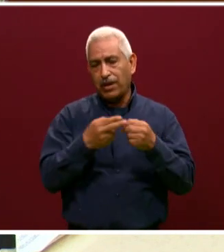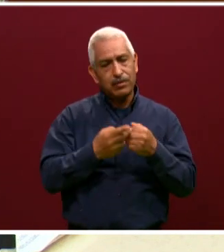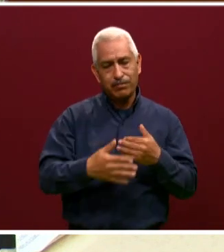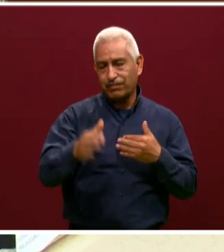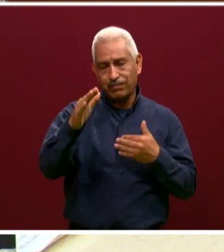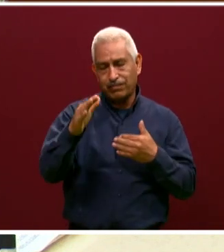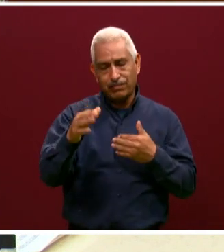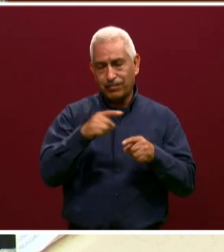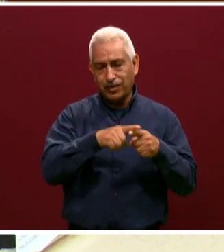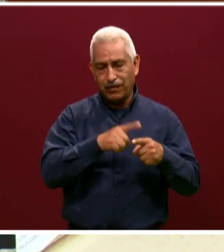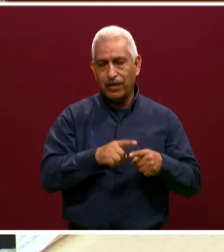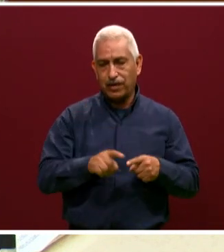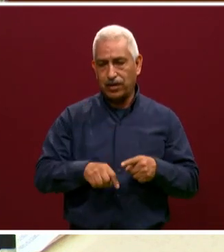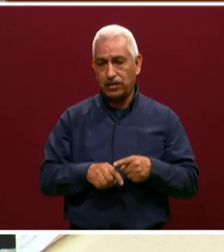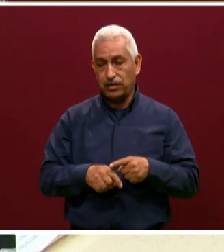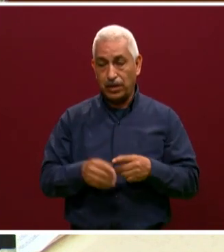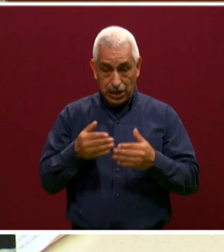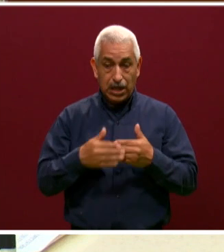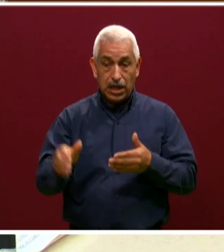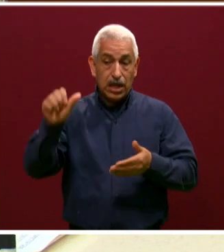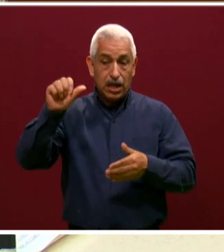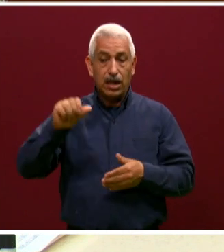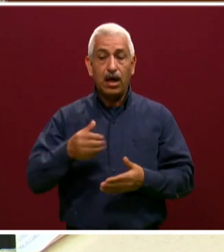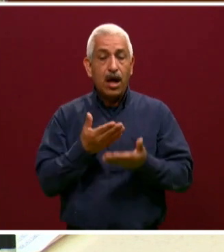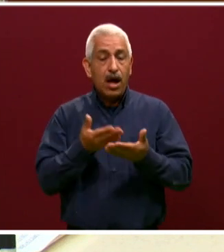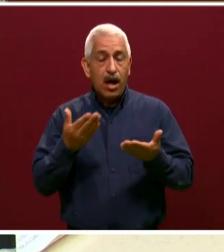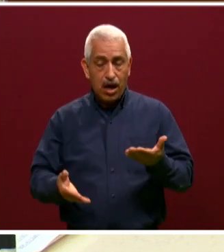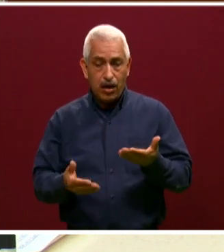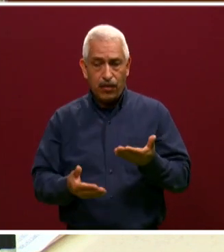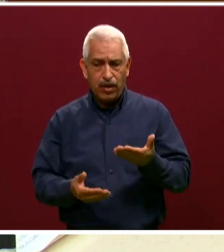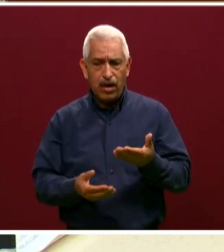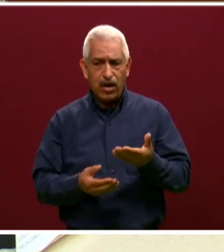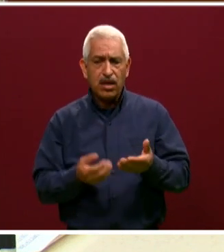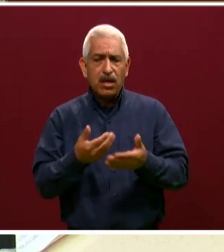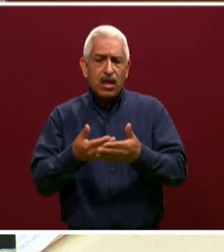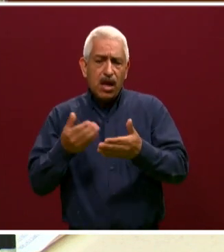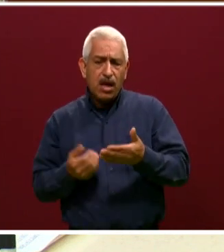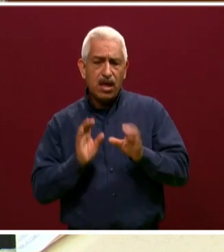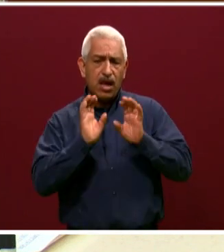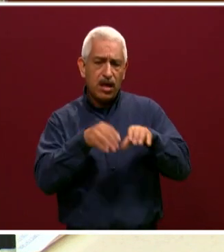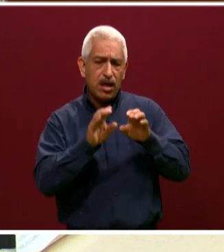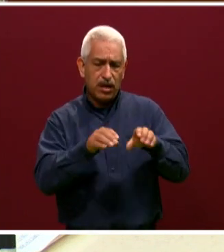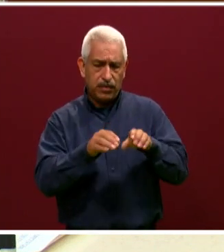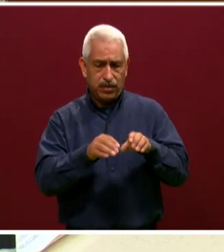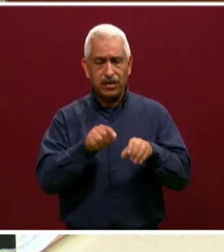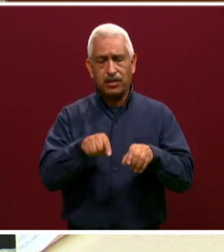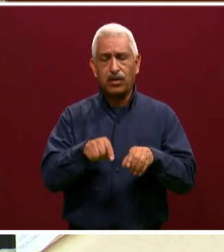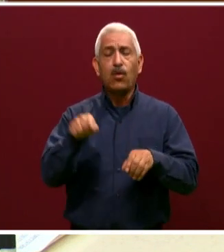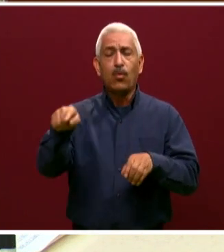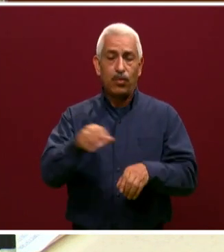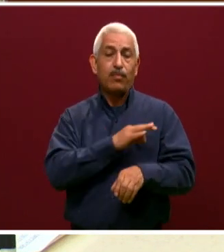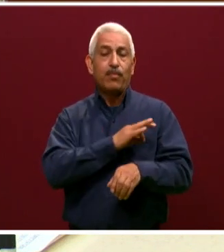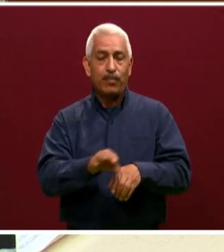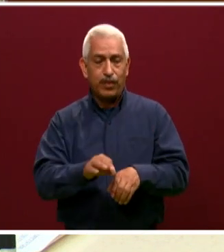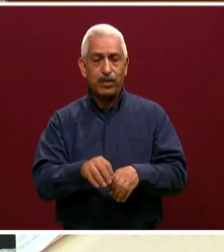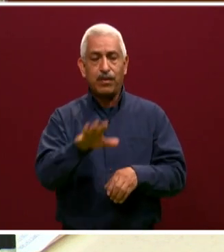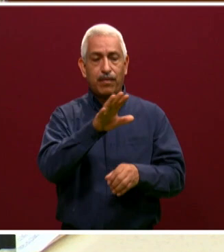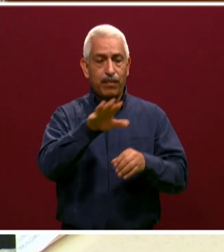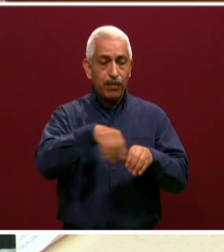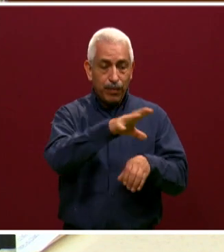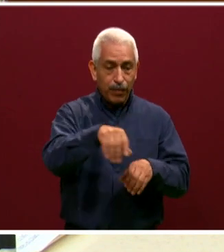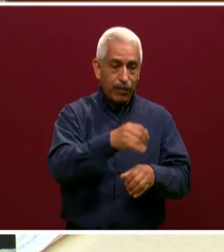para cada nivel educativo. Seguramente a usted le interesará alguno en especial y ahí lo podrá consultar. Por supuesto, además de